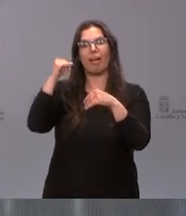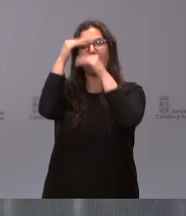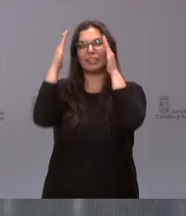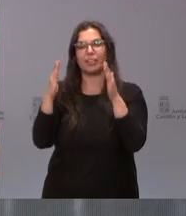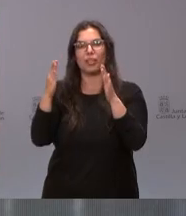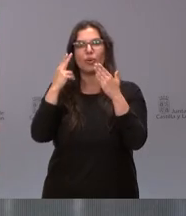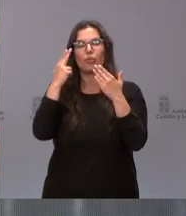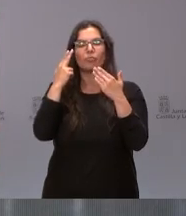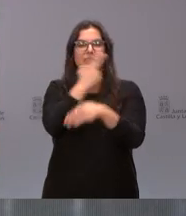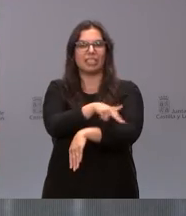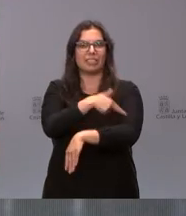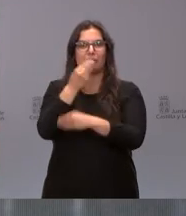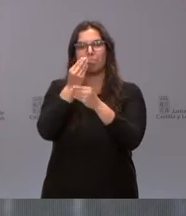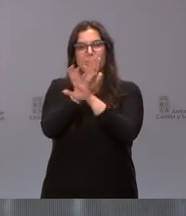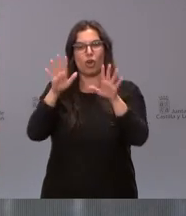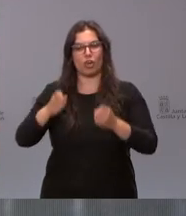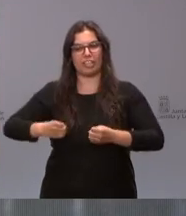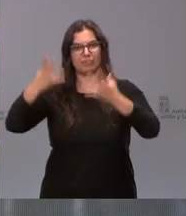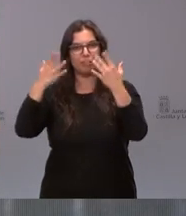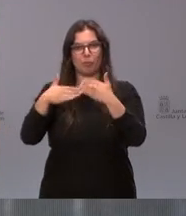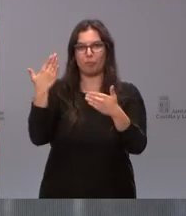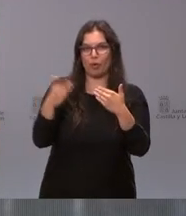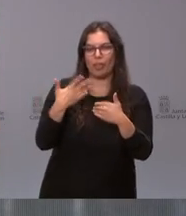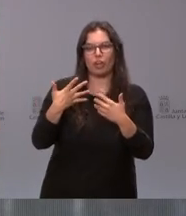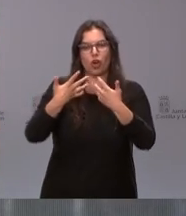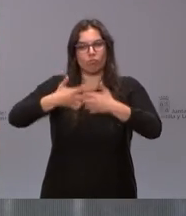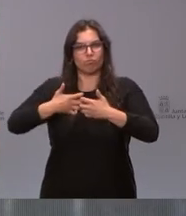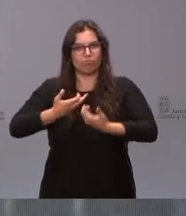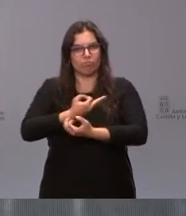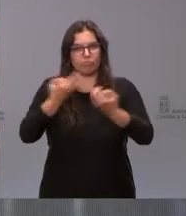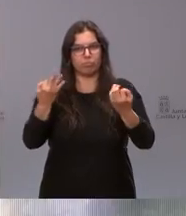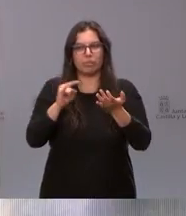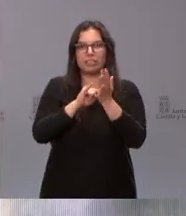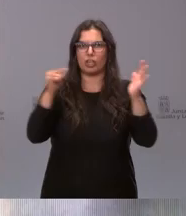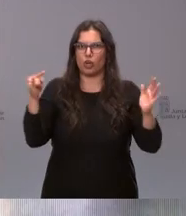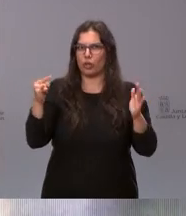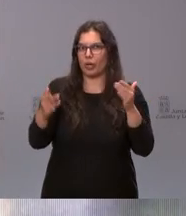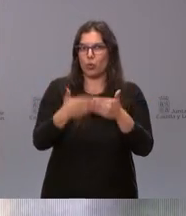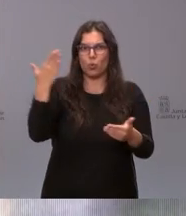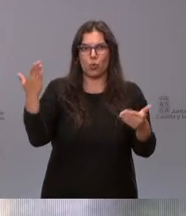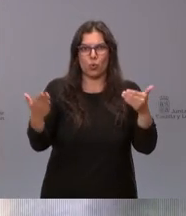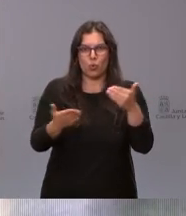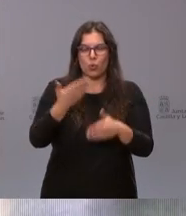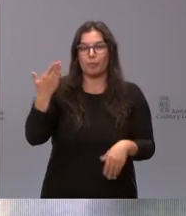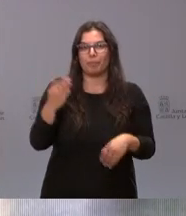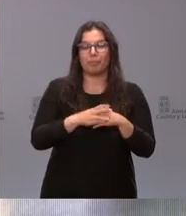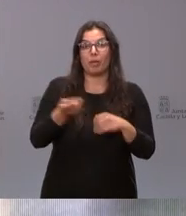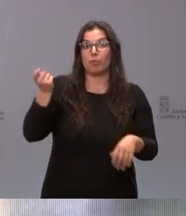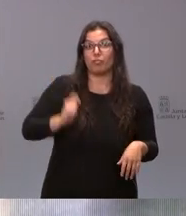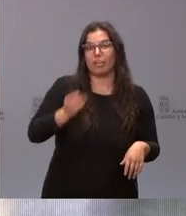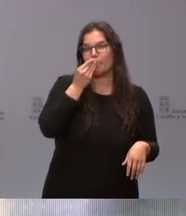en una infraestructura moderna funcional tecnológicamente a la última con los mejores